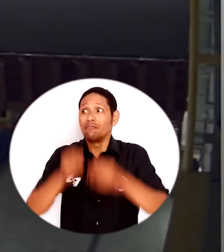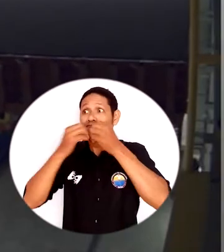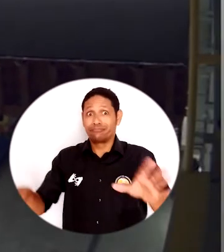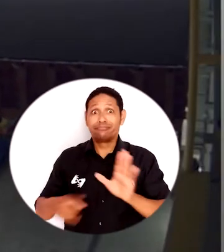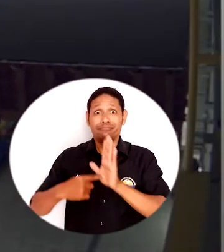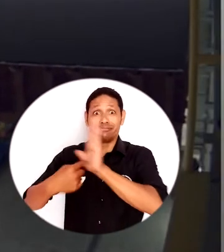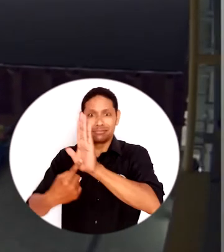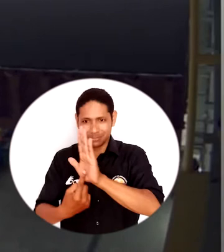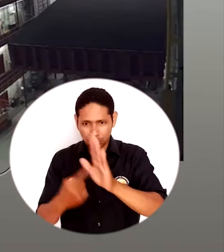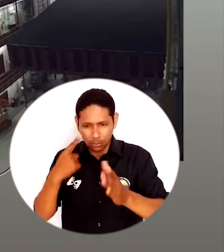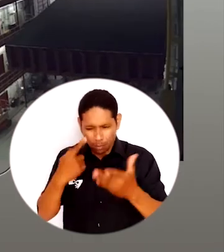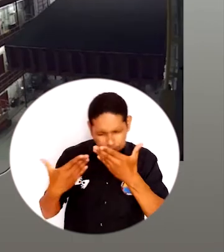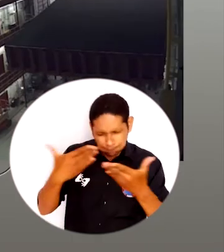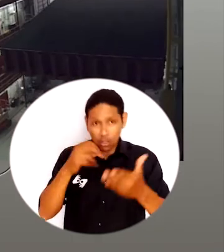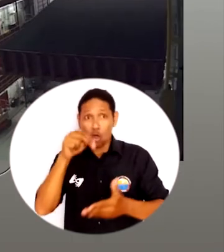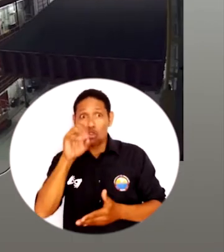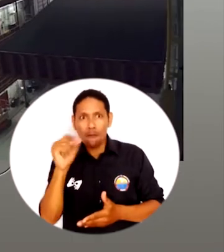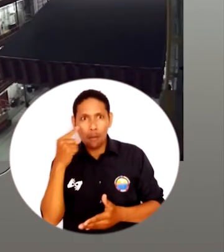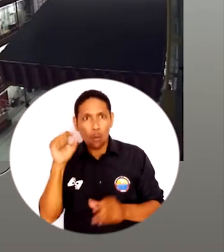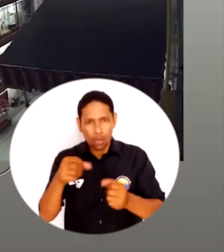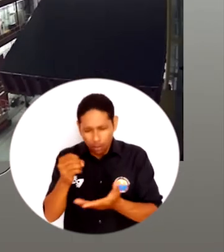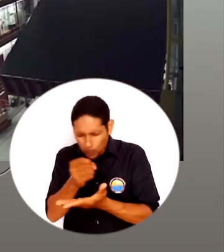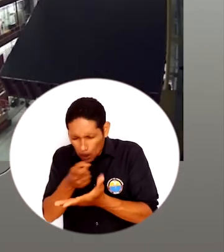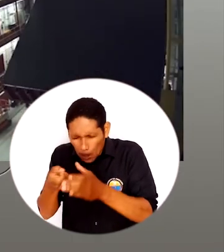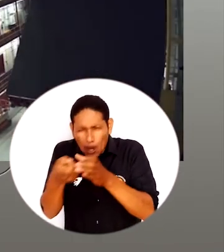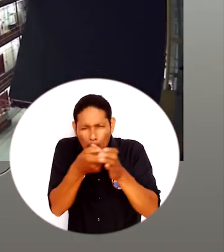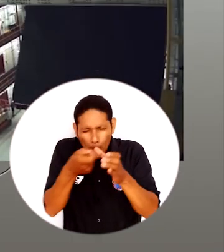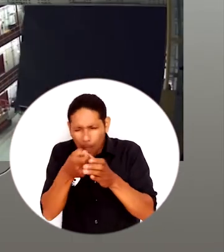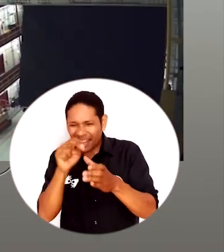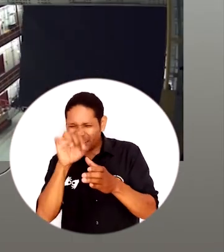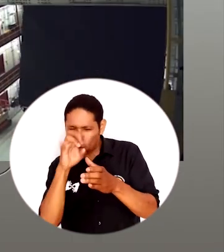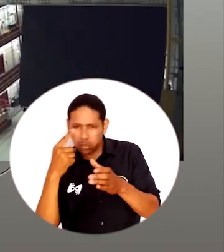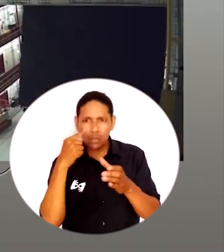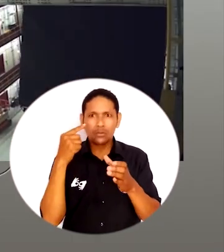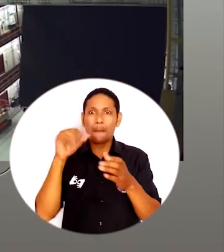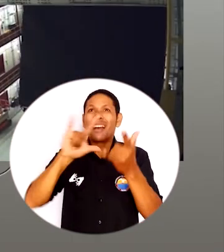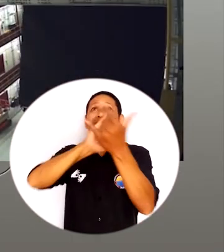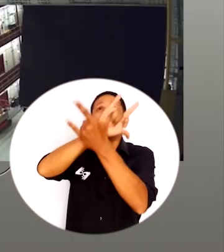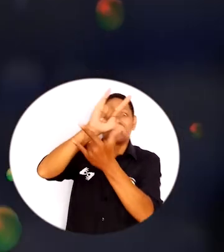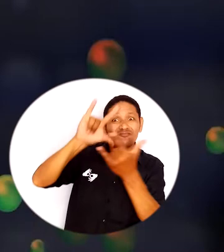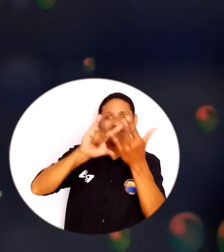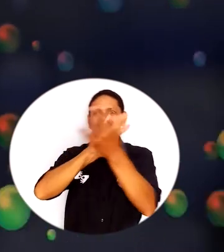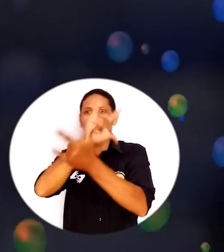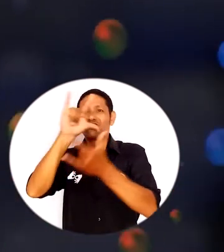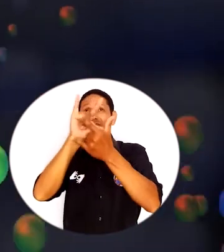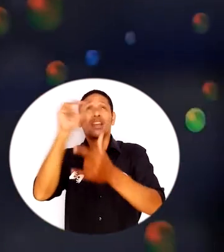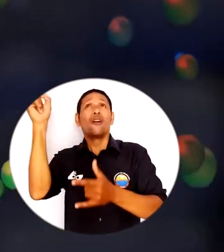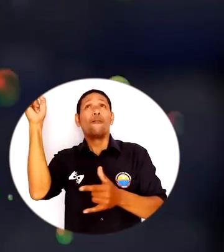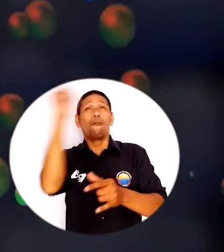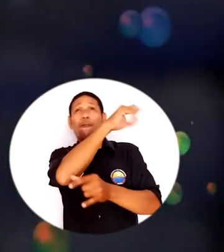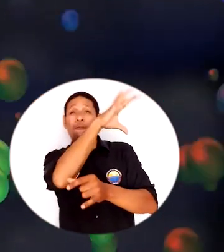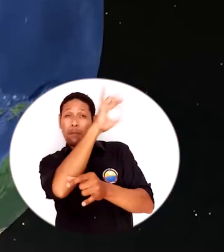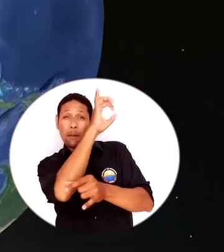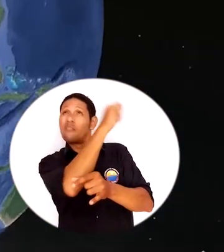El estudio publicado explica que con el experimento NOVA se pueden detectar neutrinos producto de explosiones de estrellas tipo supernova, si ese